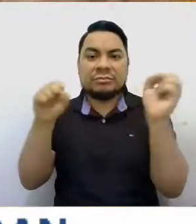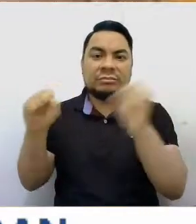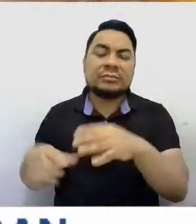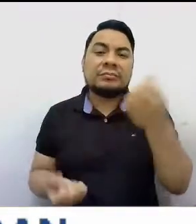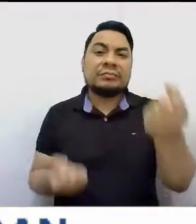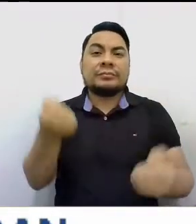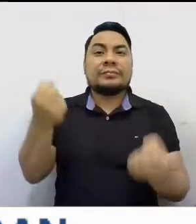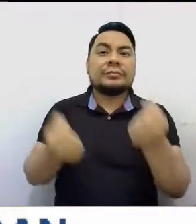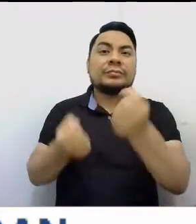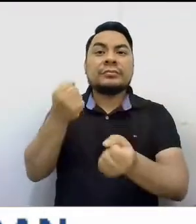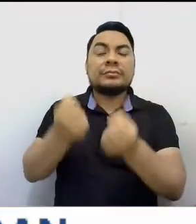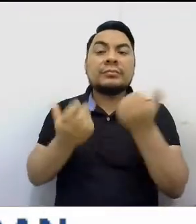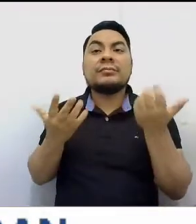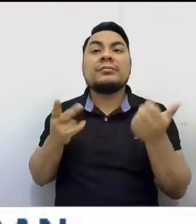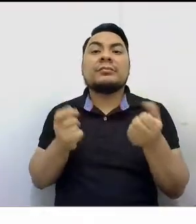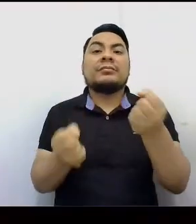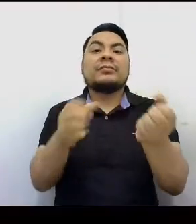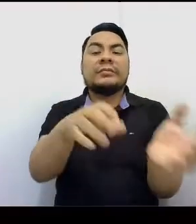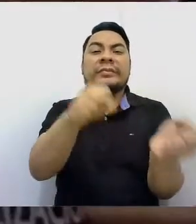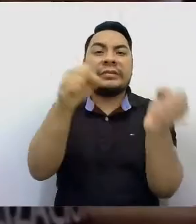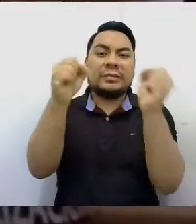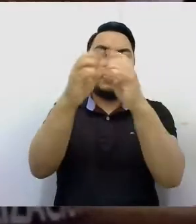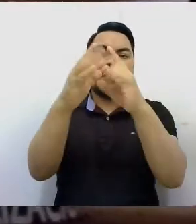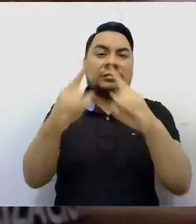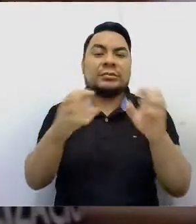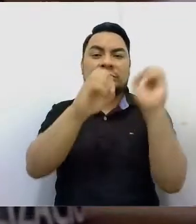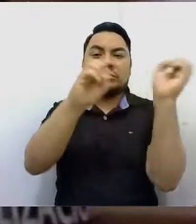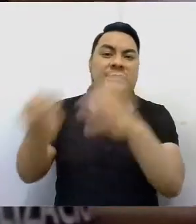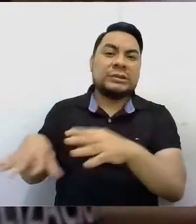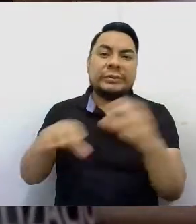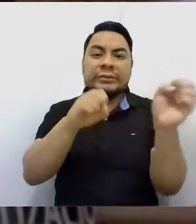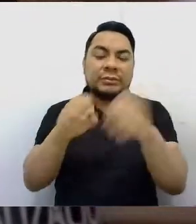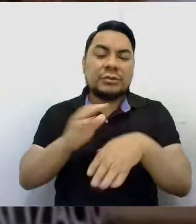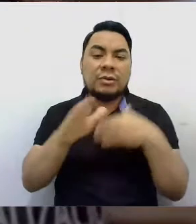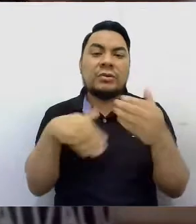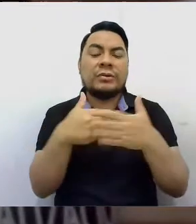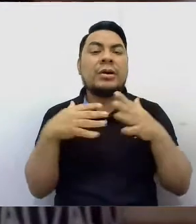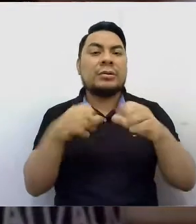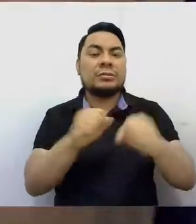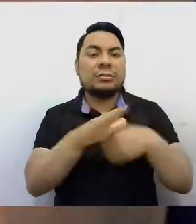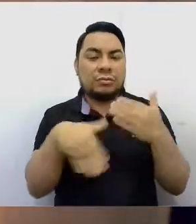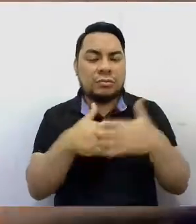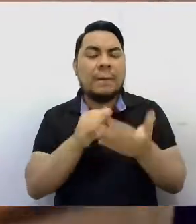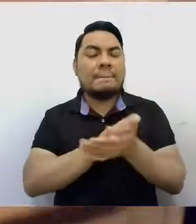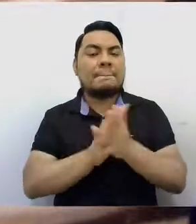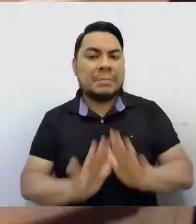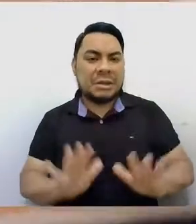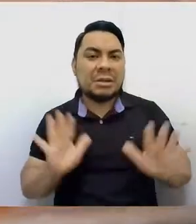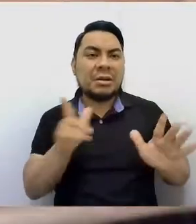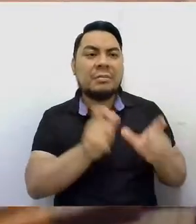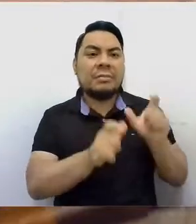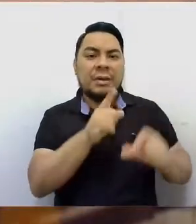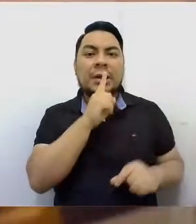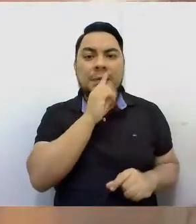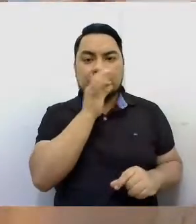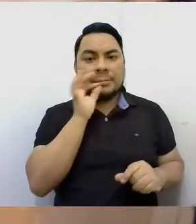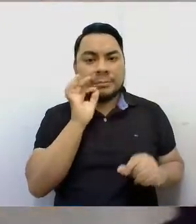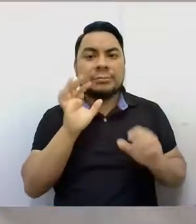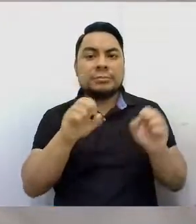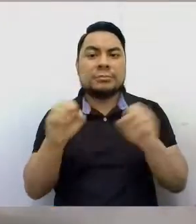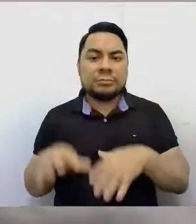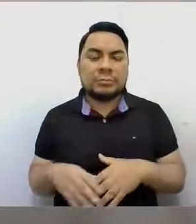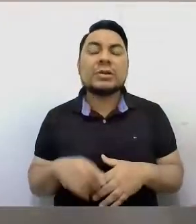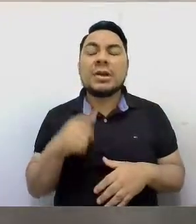como cargadores frontales, se logró recuperar el espacio público de manera pacífica. En aquellos casos en los que se encontraron